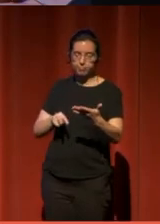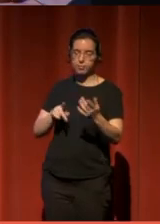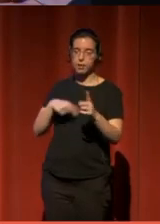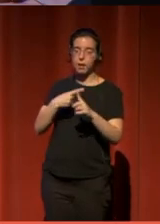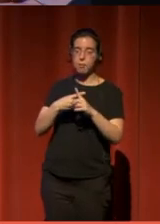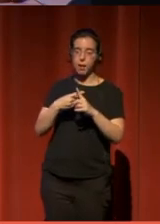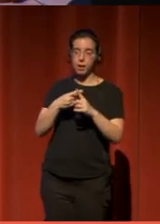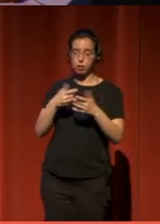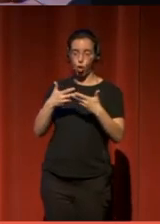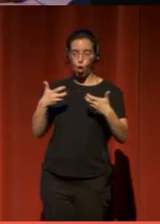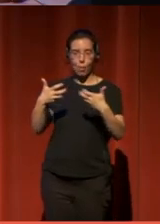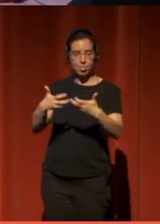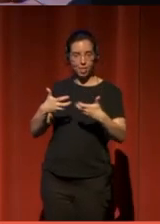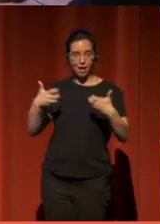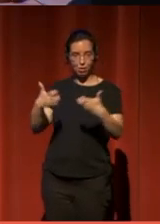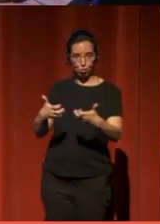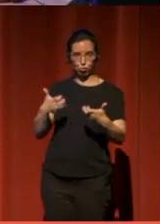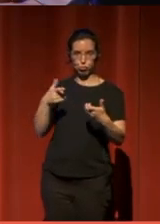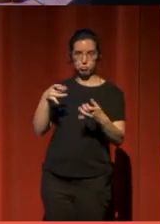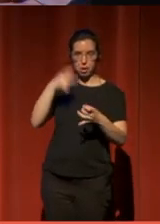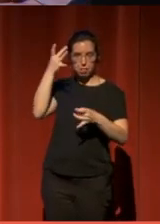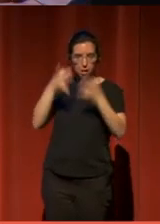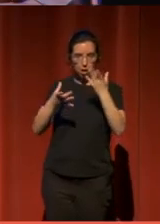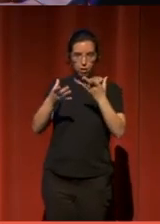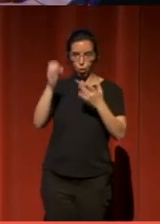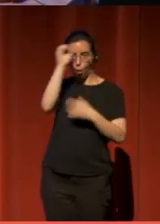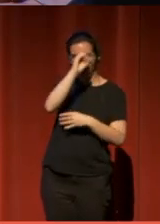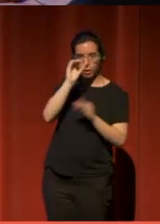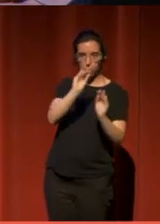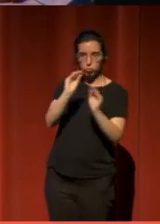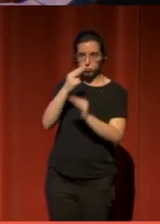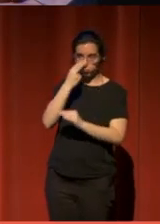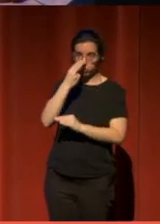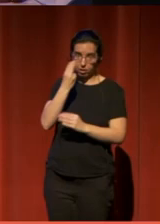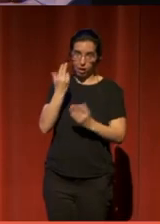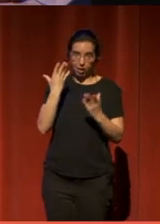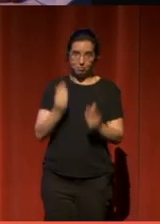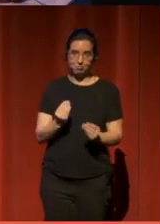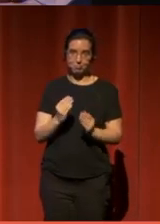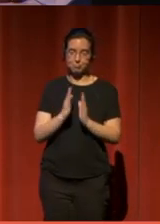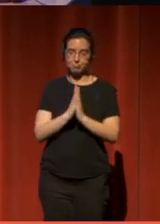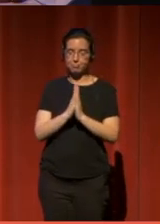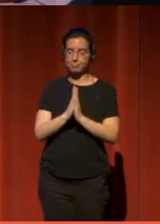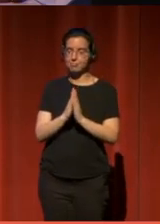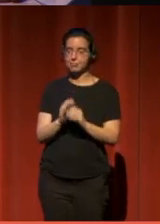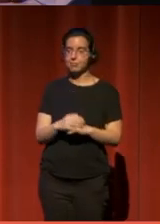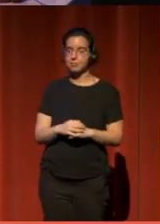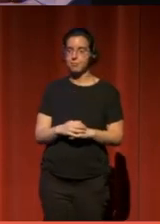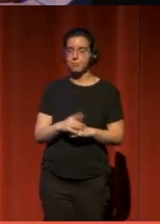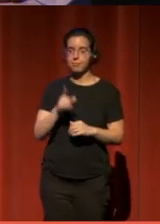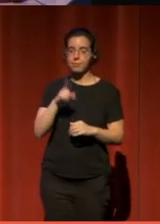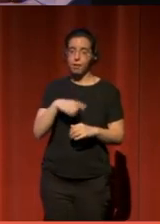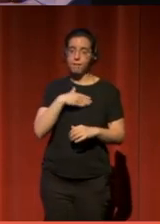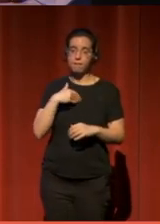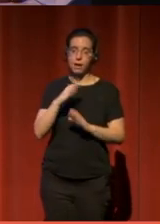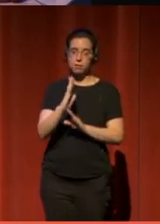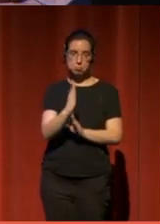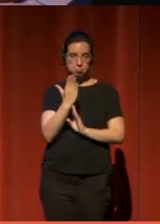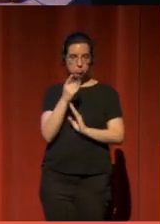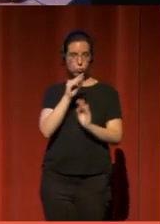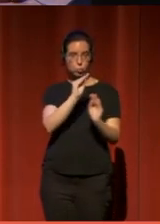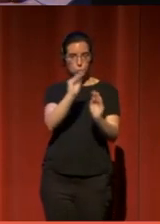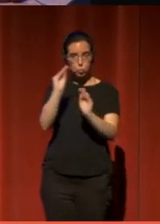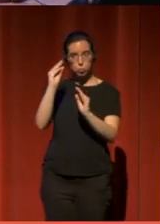expreséis vuestra opinión, vuestras ideas. Nos interesa mucho. Si queréis plantear vuestras reflexiones en torno a